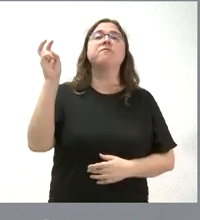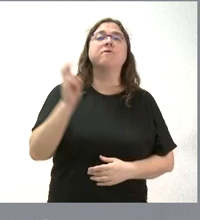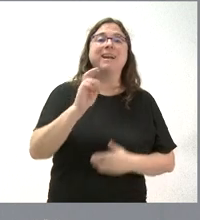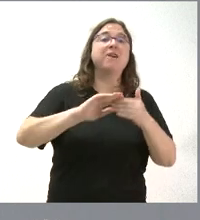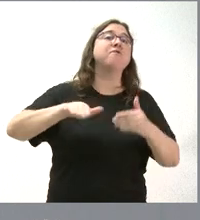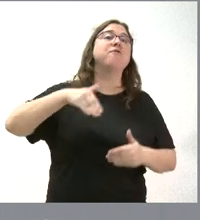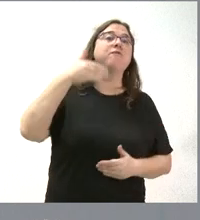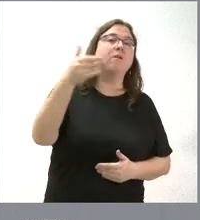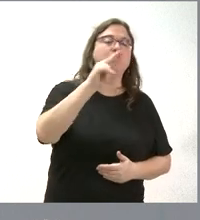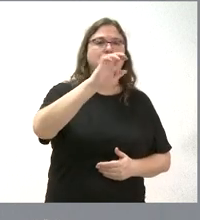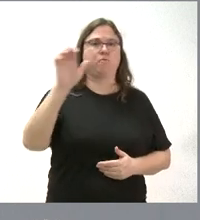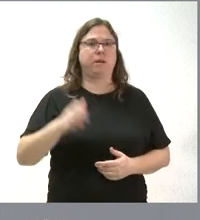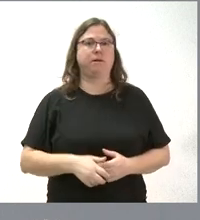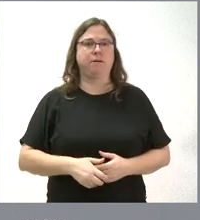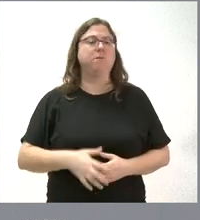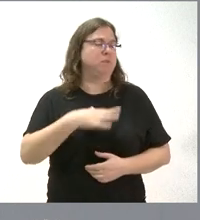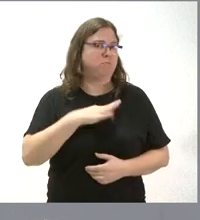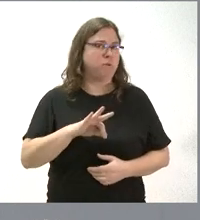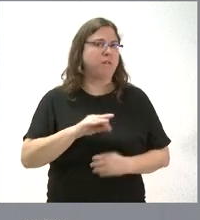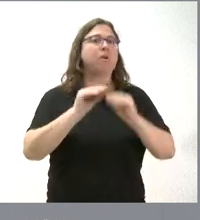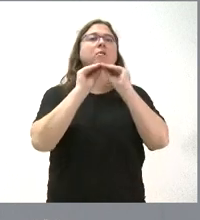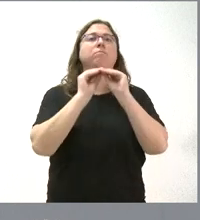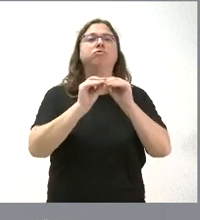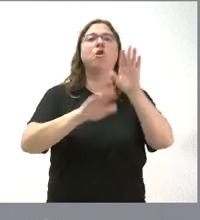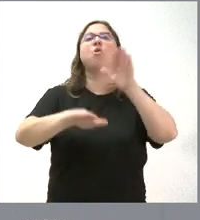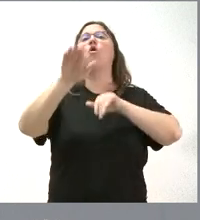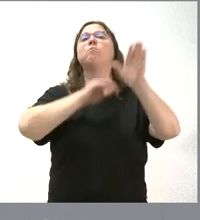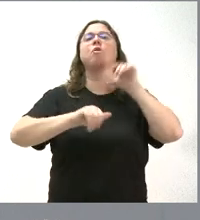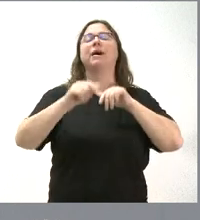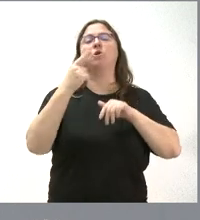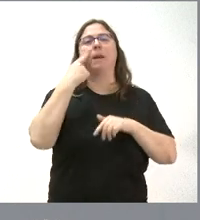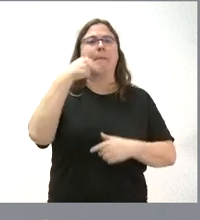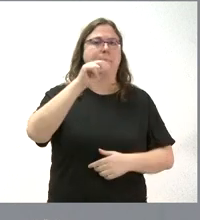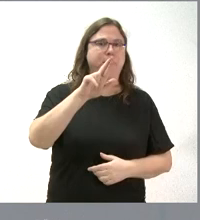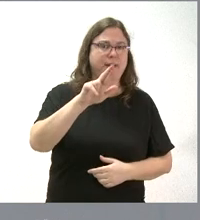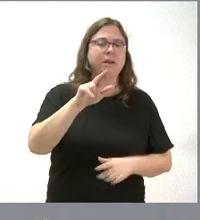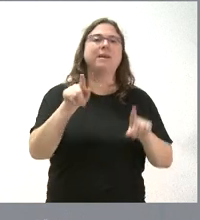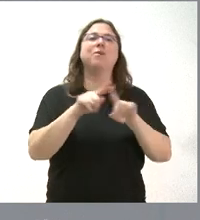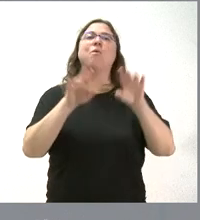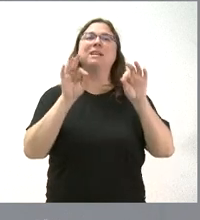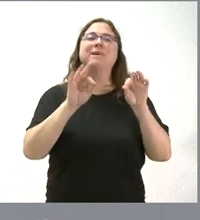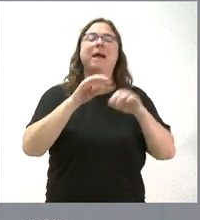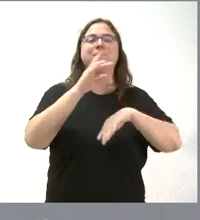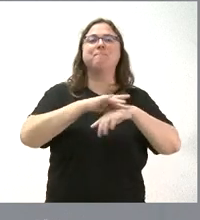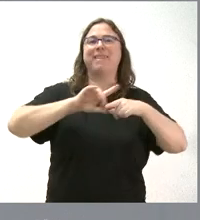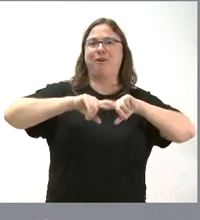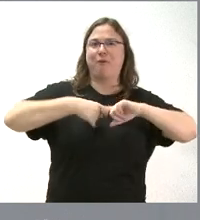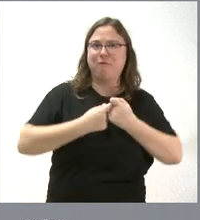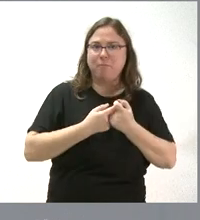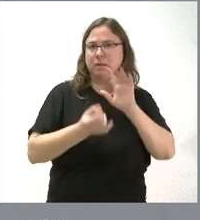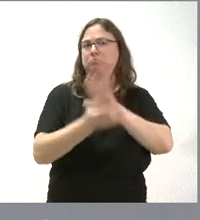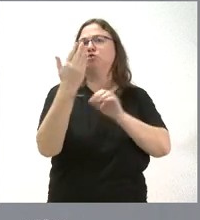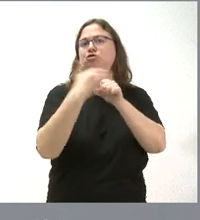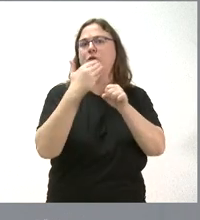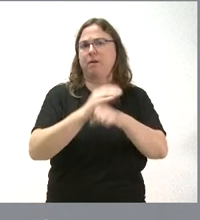fuera de la Unión Europea. Que se puede establecer una convocatoria extraordinaria a MIR para la especialidad de médico de familia y comunitaria en las plazas que puedan sobrar.